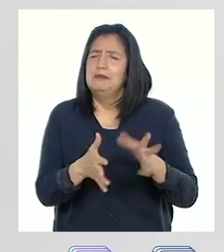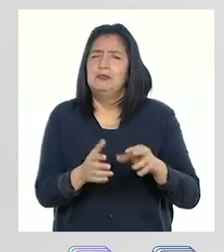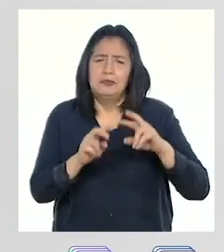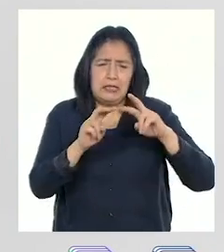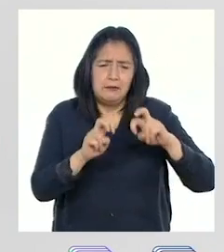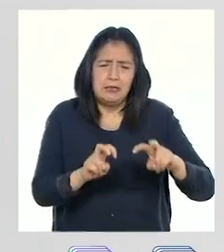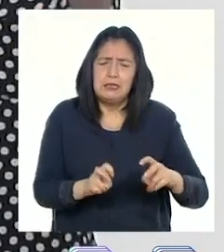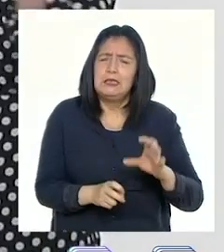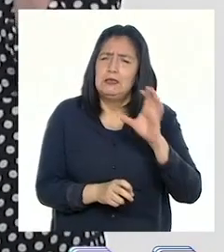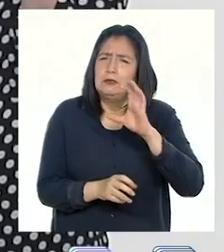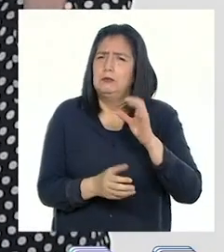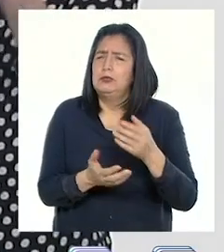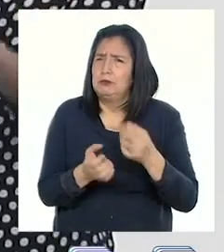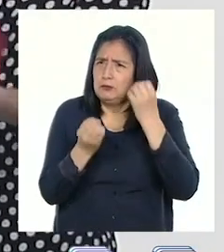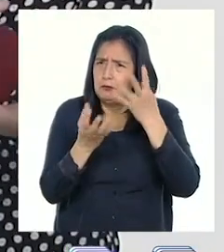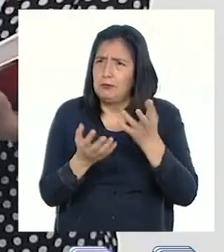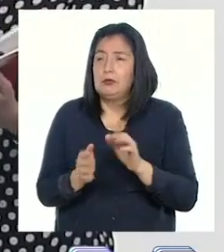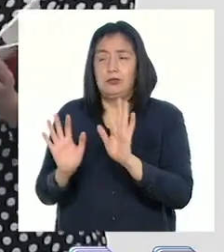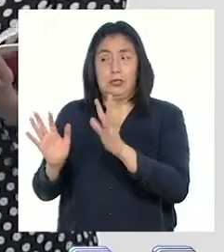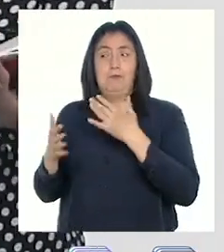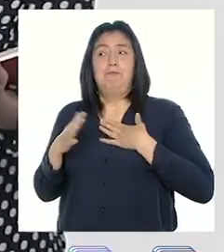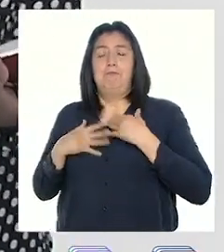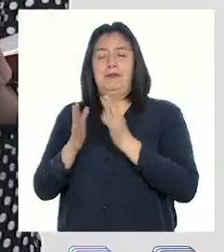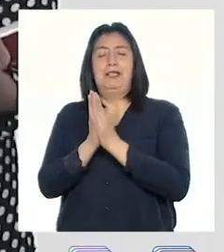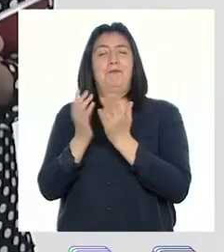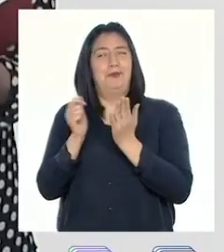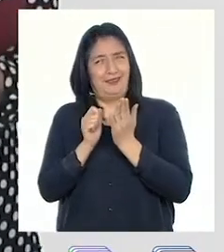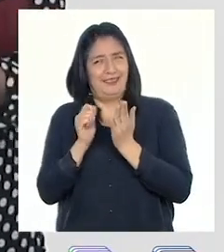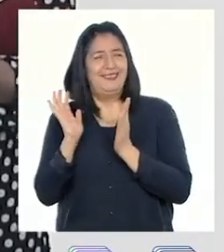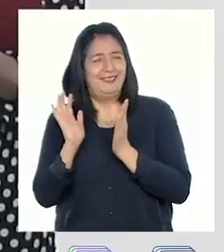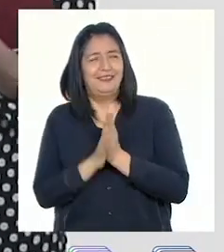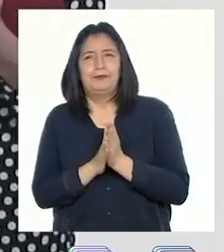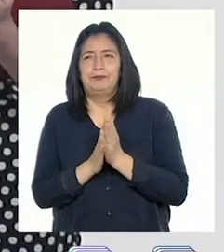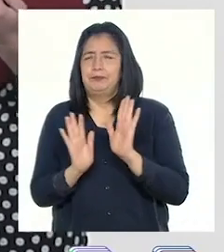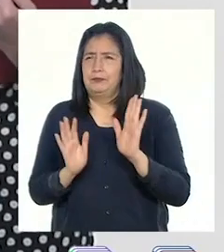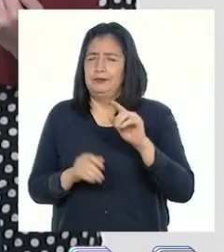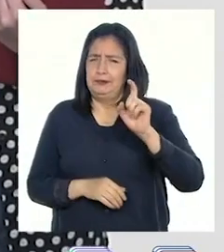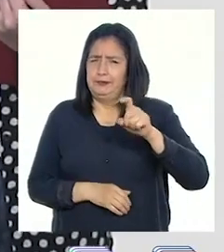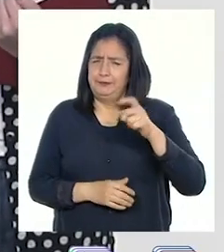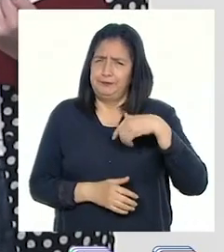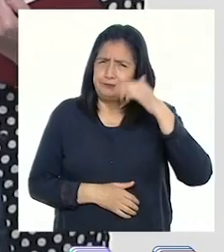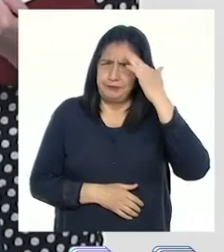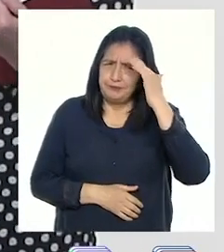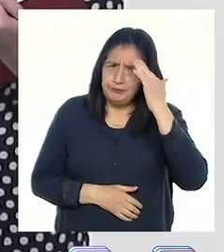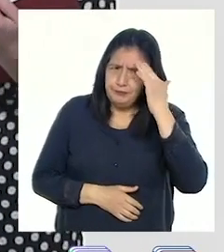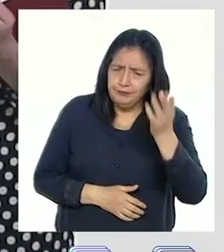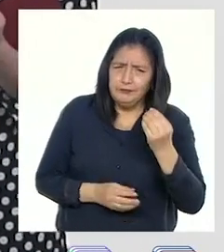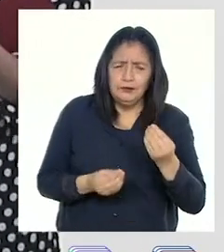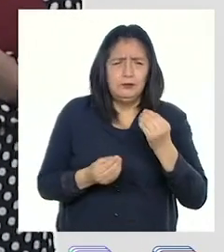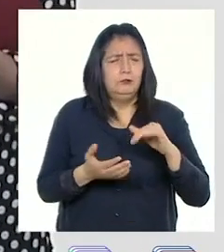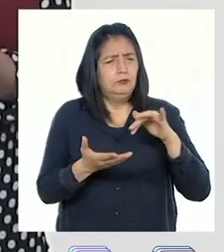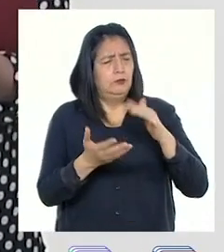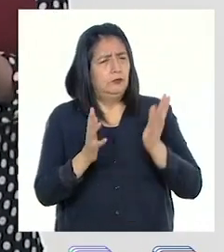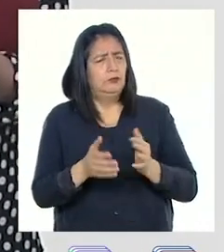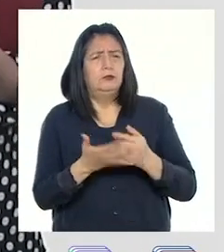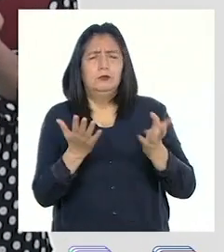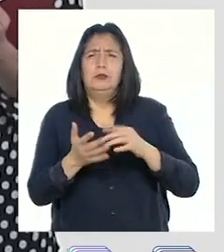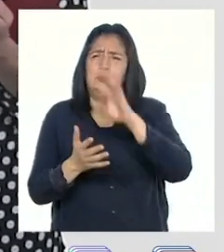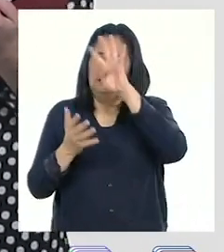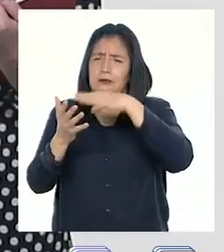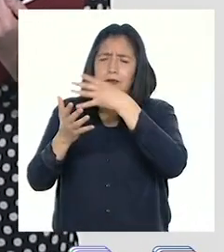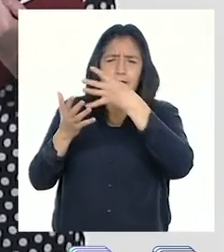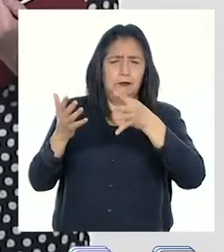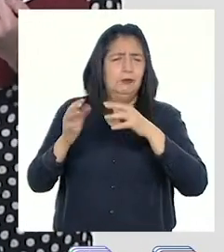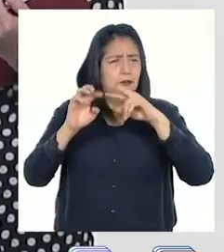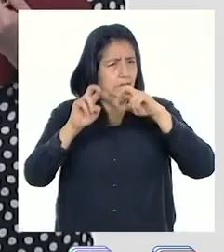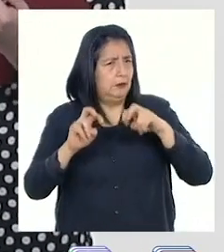de investigación? ¡Ajá! Mis apuntes nunca fallan. Necesitamos conocer cómo sus estudiantes completaron la tabla